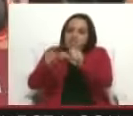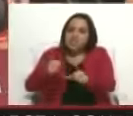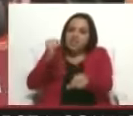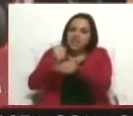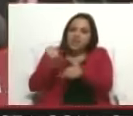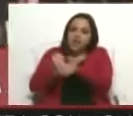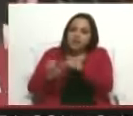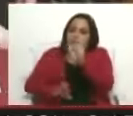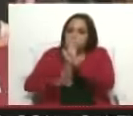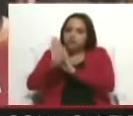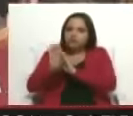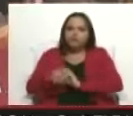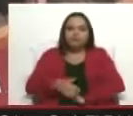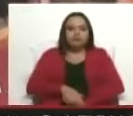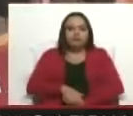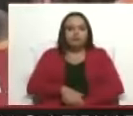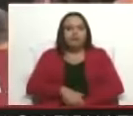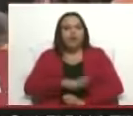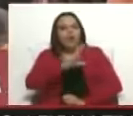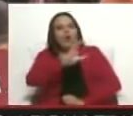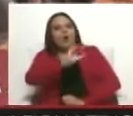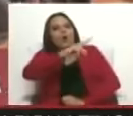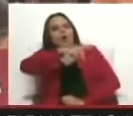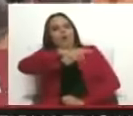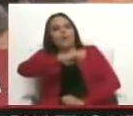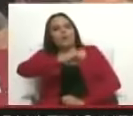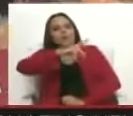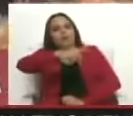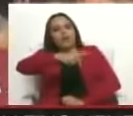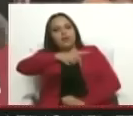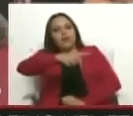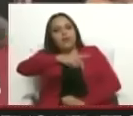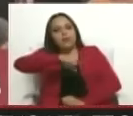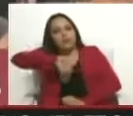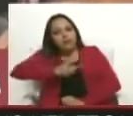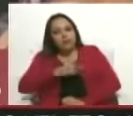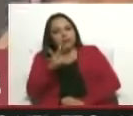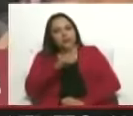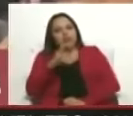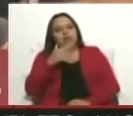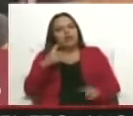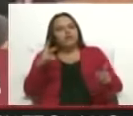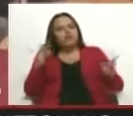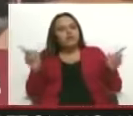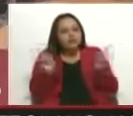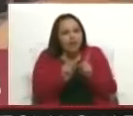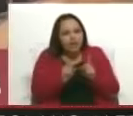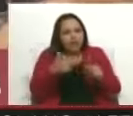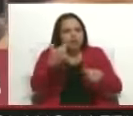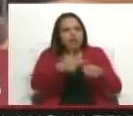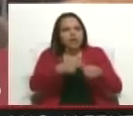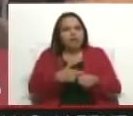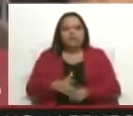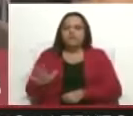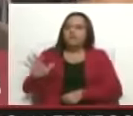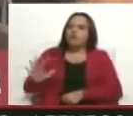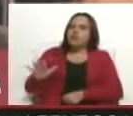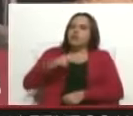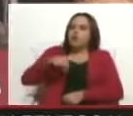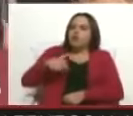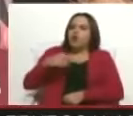o se mantiene igual? Con la OPE nosotros tenemos unos